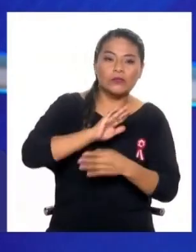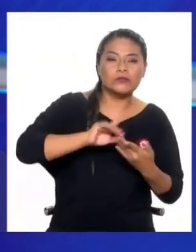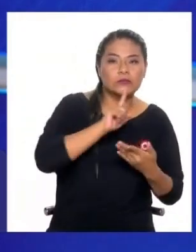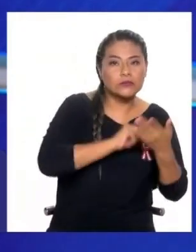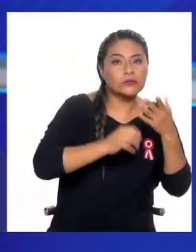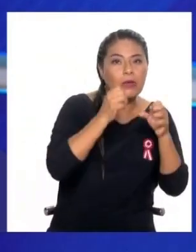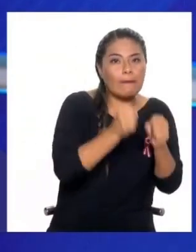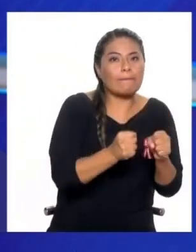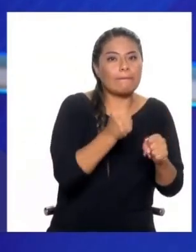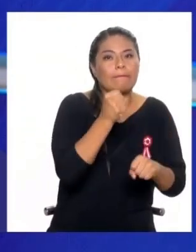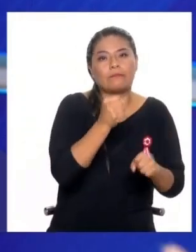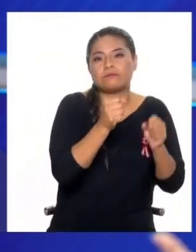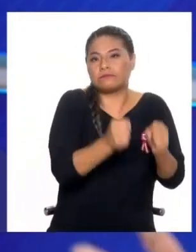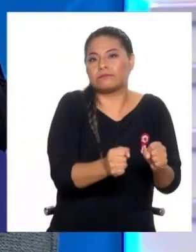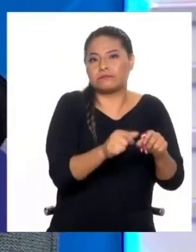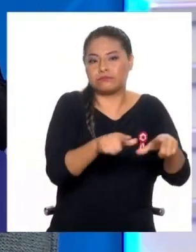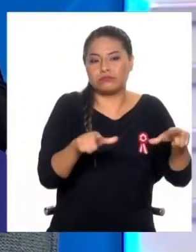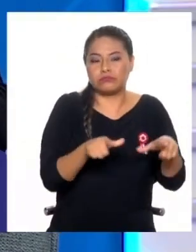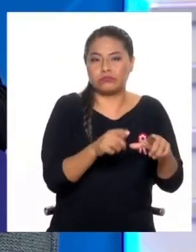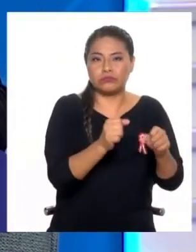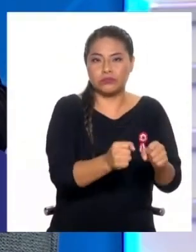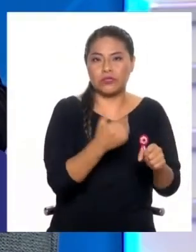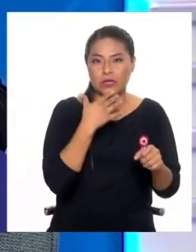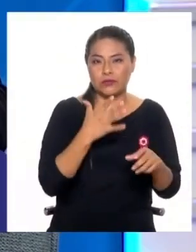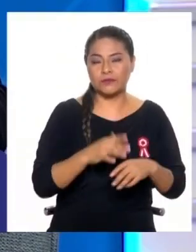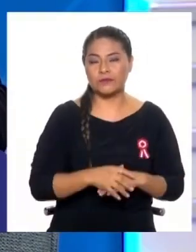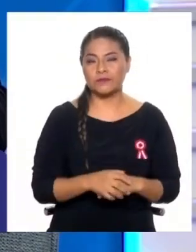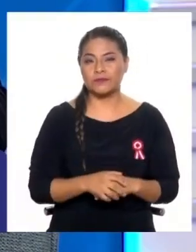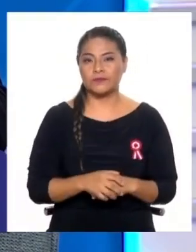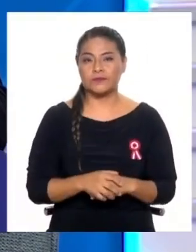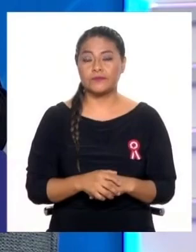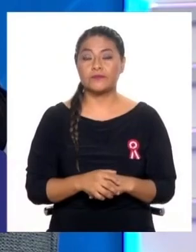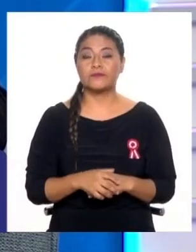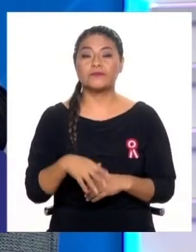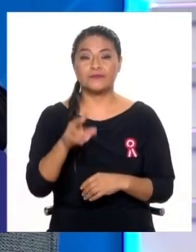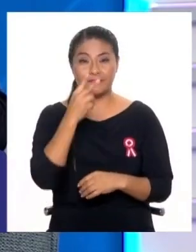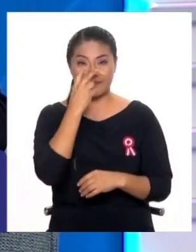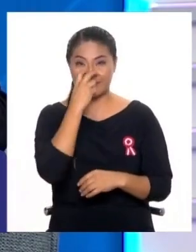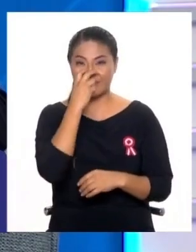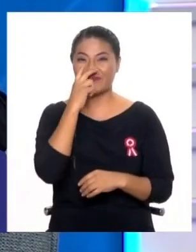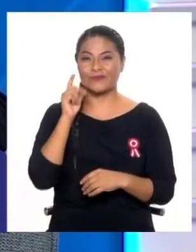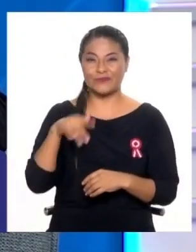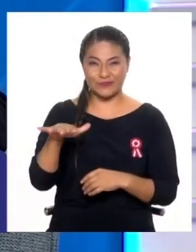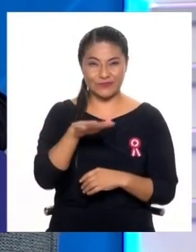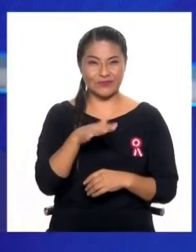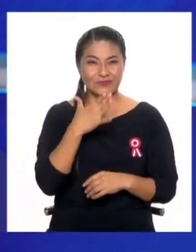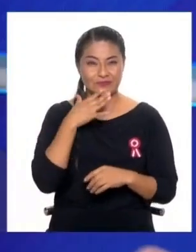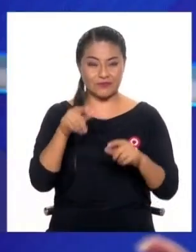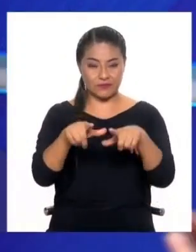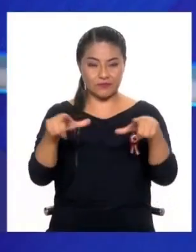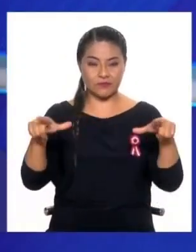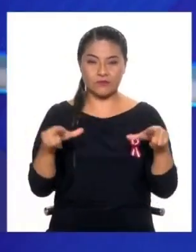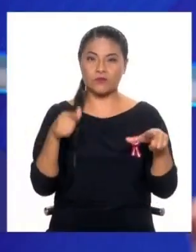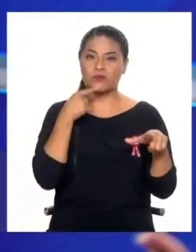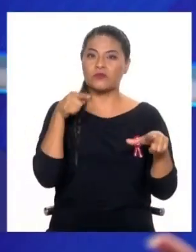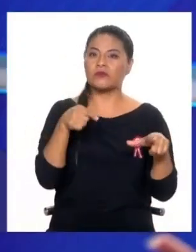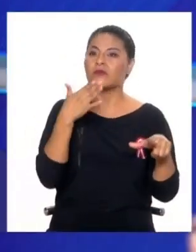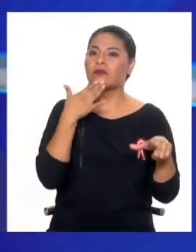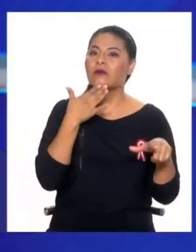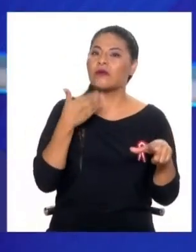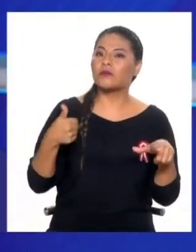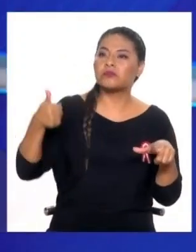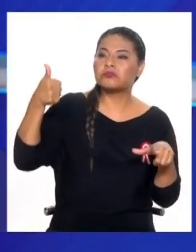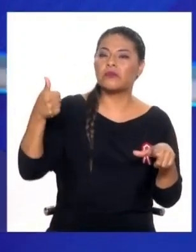tráfico de terrenos. Claro, pero digamos que aquí hay una situación curiosa, ¿no? Porque estos terrenos le pertenecen a alguien. Al Estado. Al